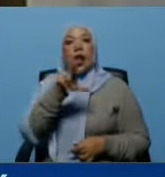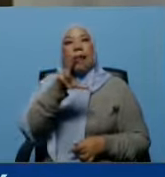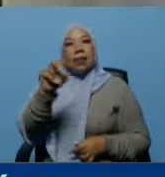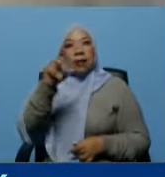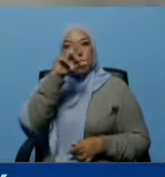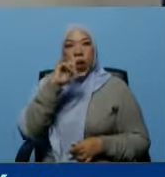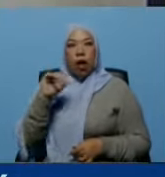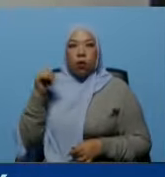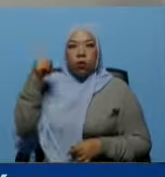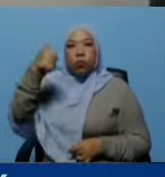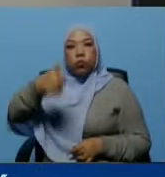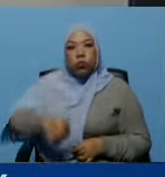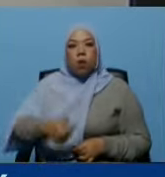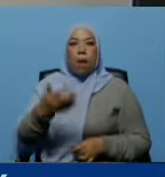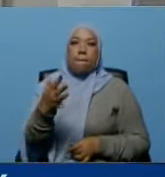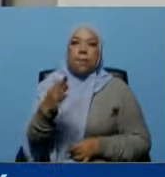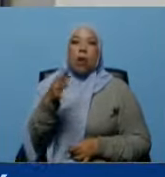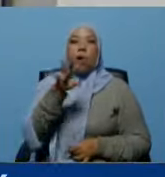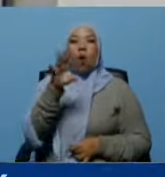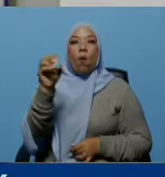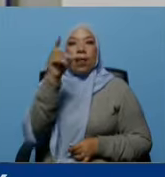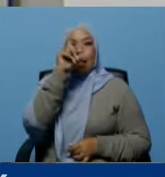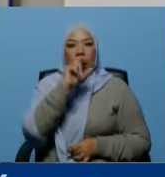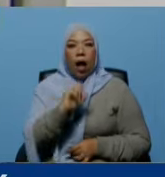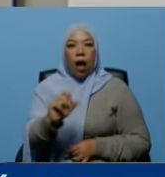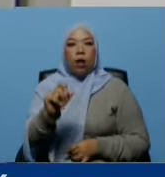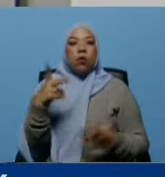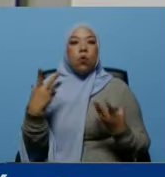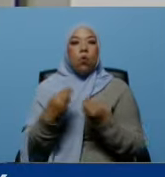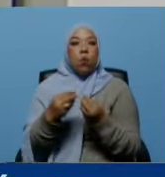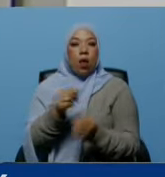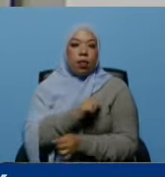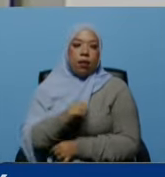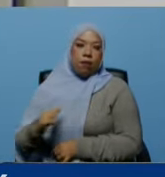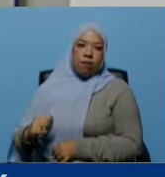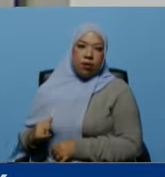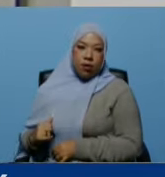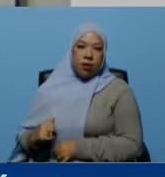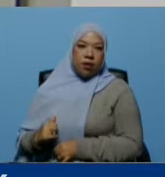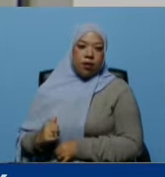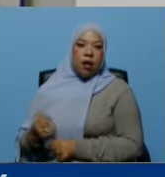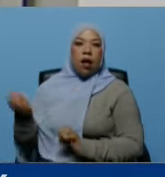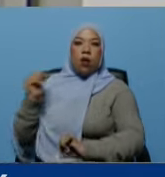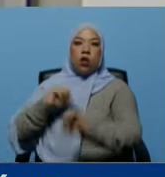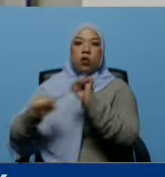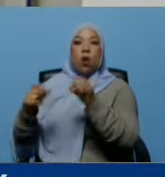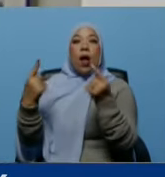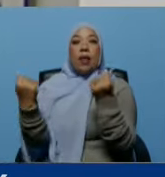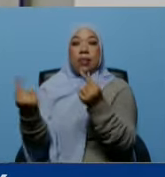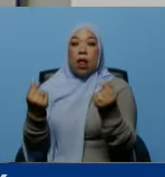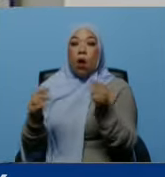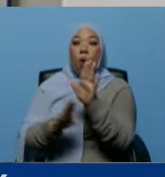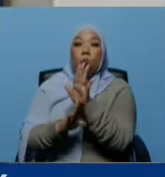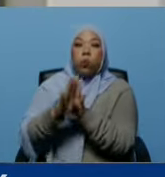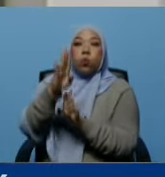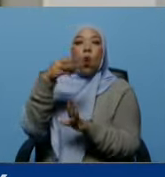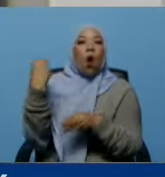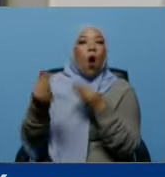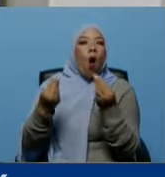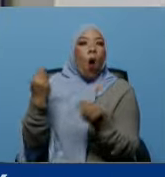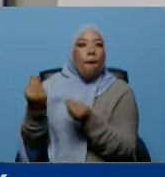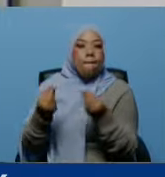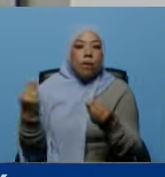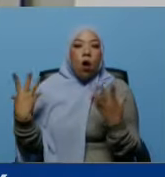años 40 años perdón fue dado a la mano privada y estamos en fase de recuperación junto al poder